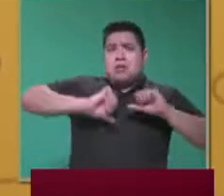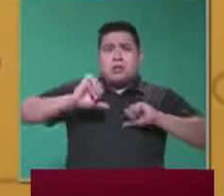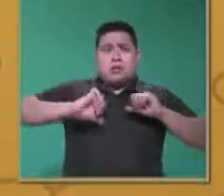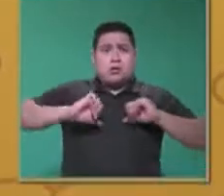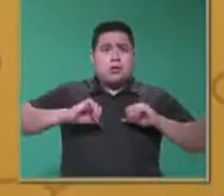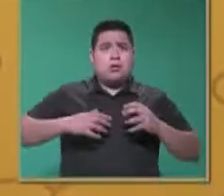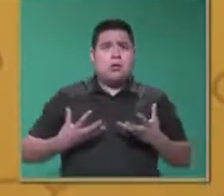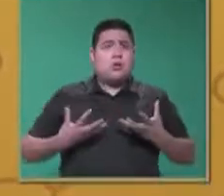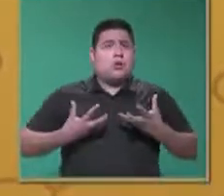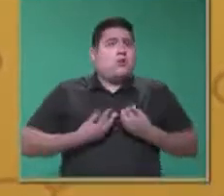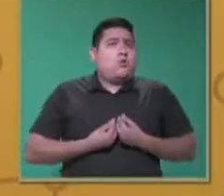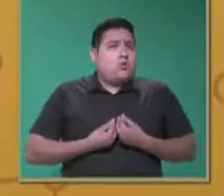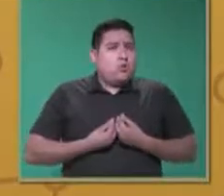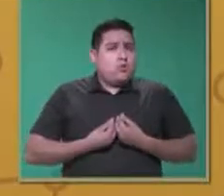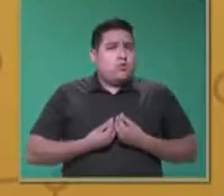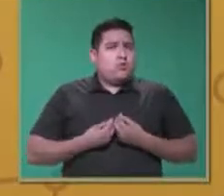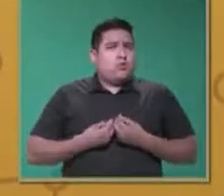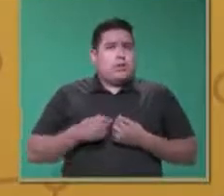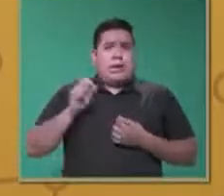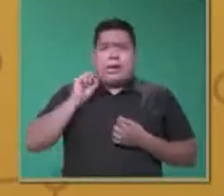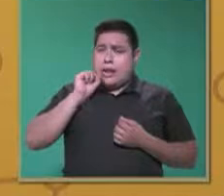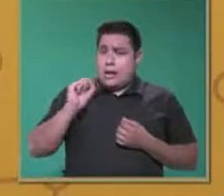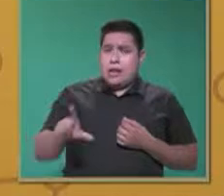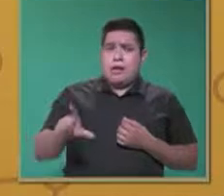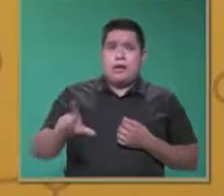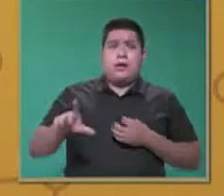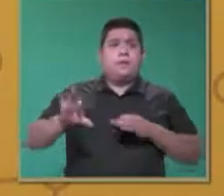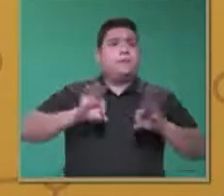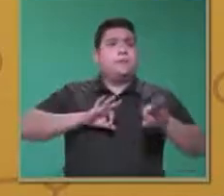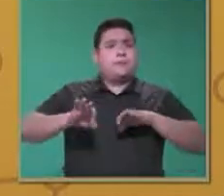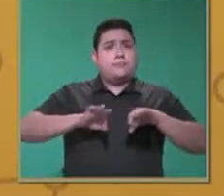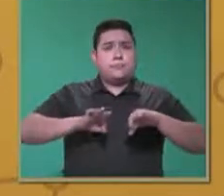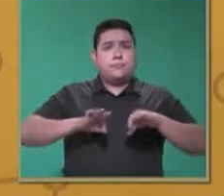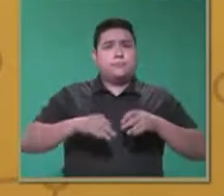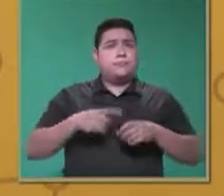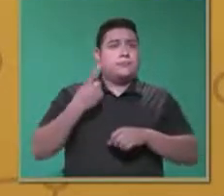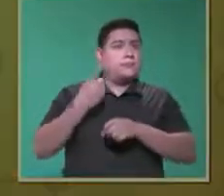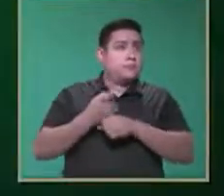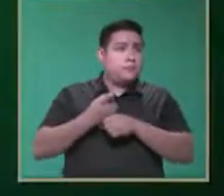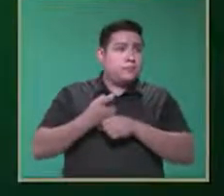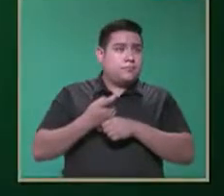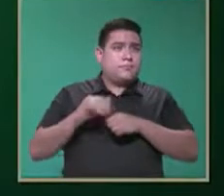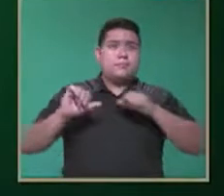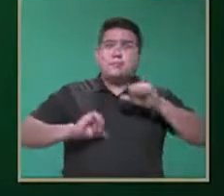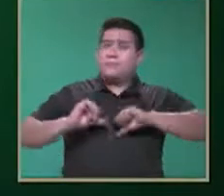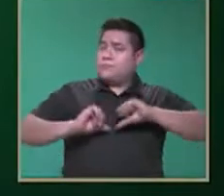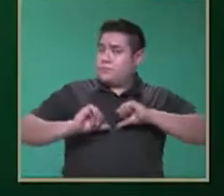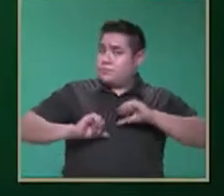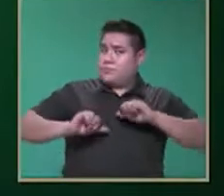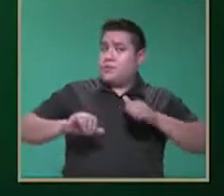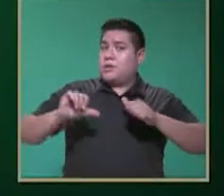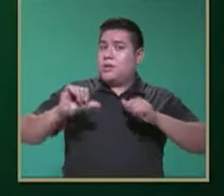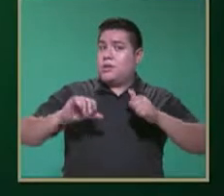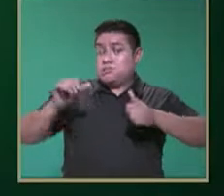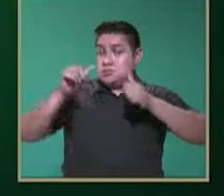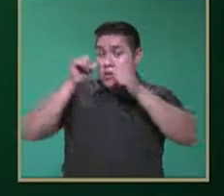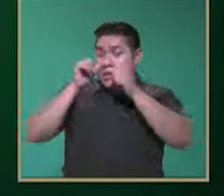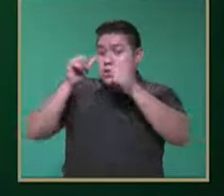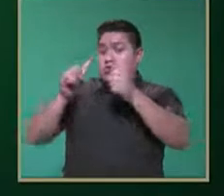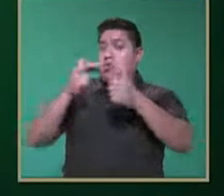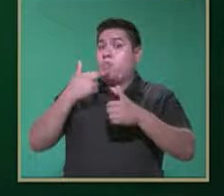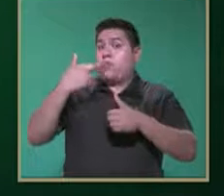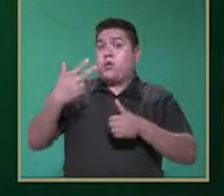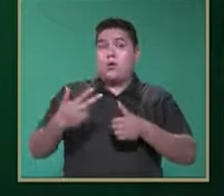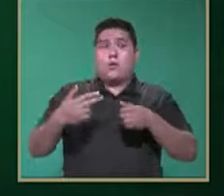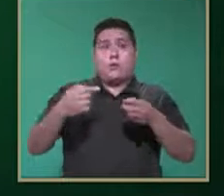nosotros en el CAM, ¿verdad? Bueno, primero que nada, las actividades para mejorar la atención vienen